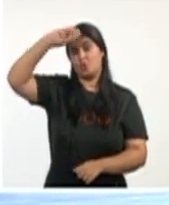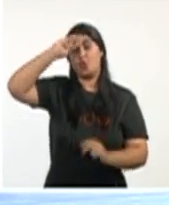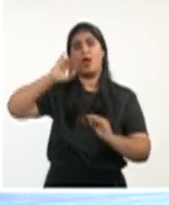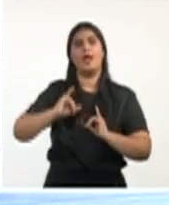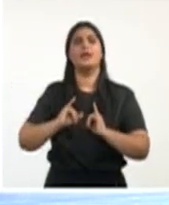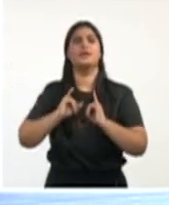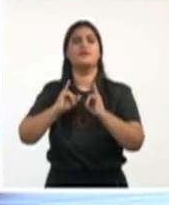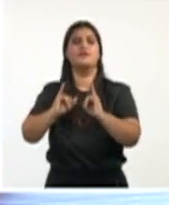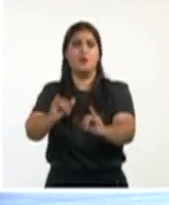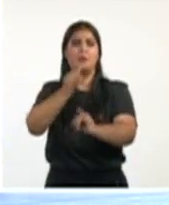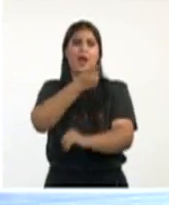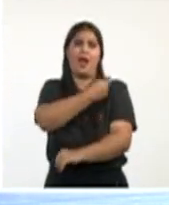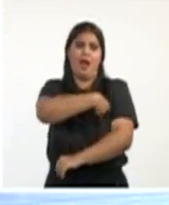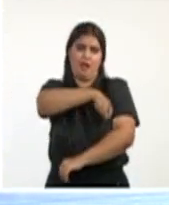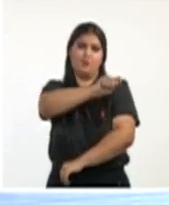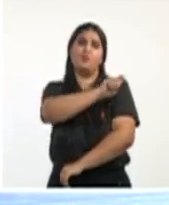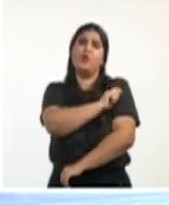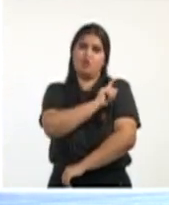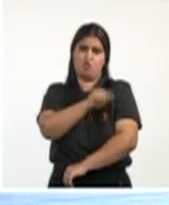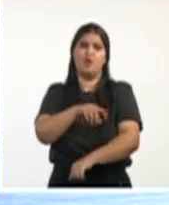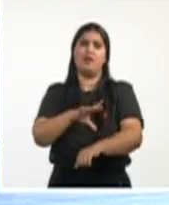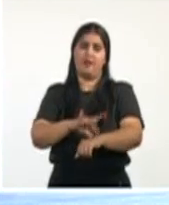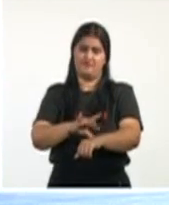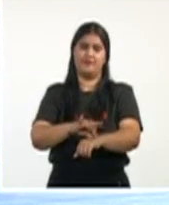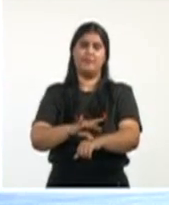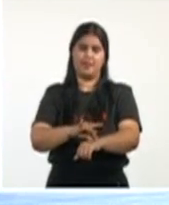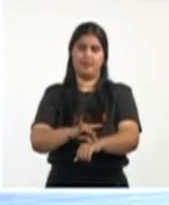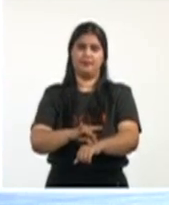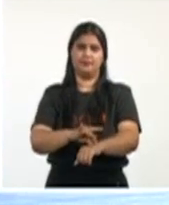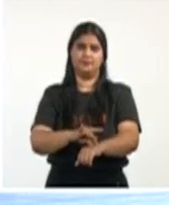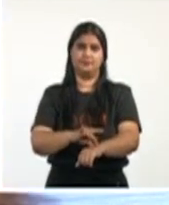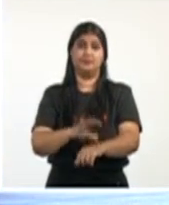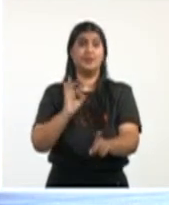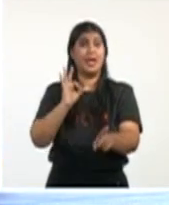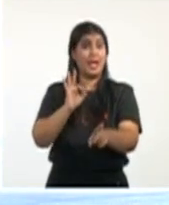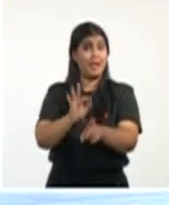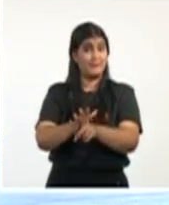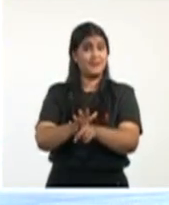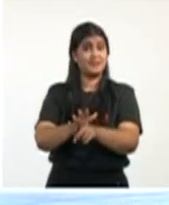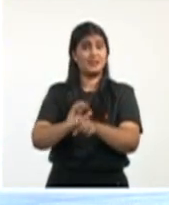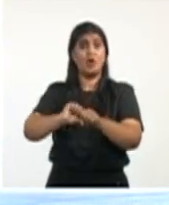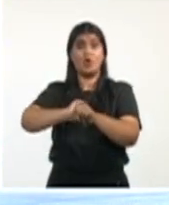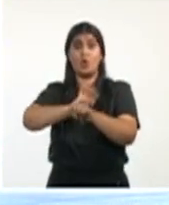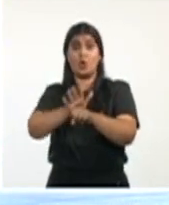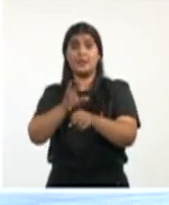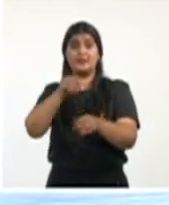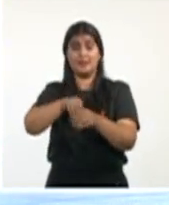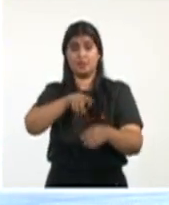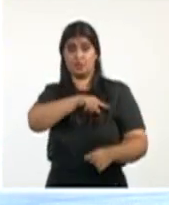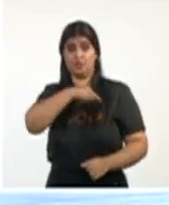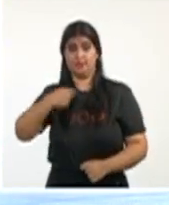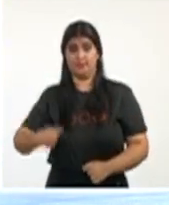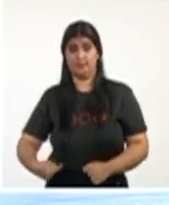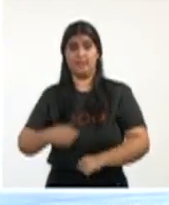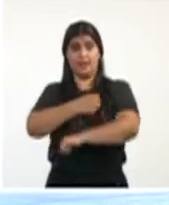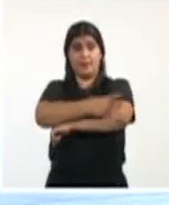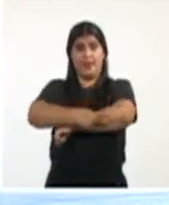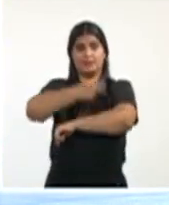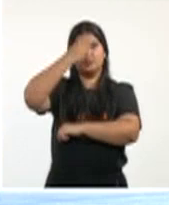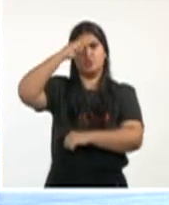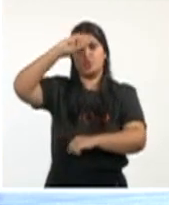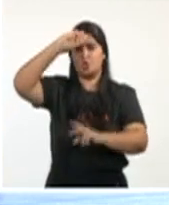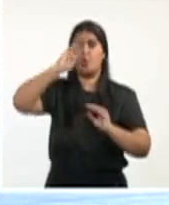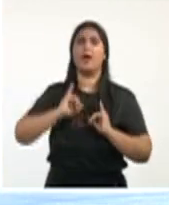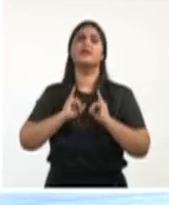vigilancia de salud. Es decir, conociendo la situación de China, ya establecimos esa alerta. Ahora,